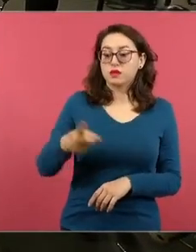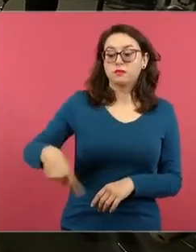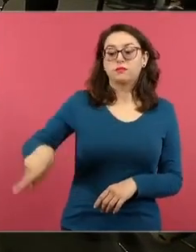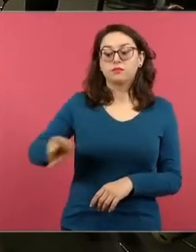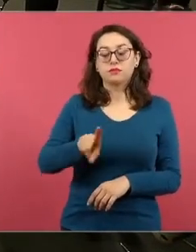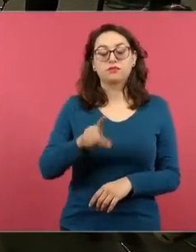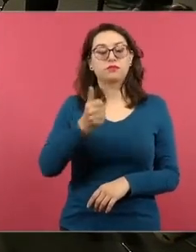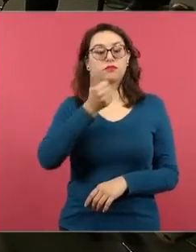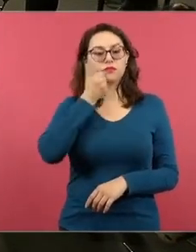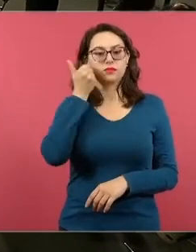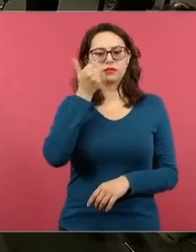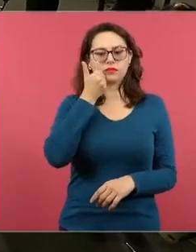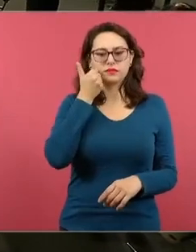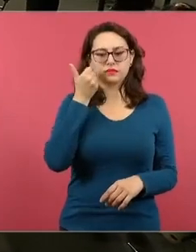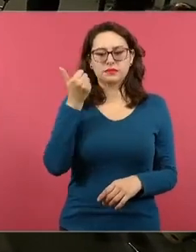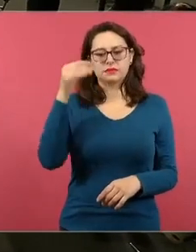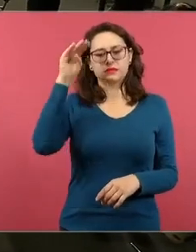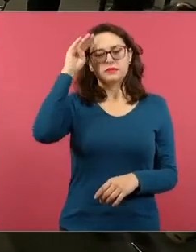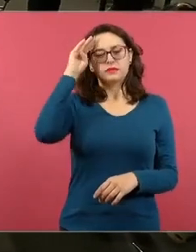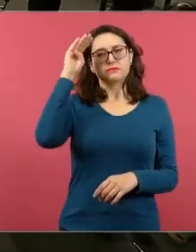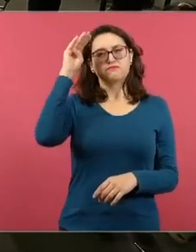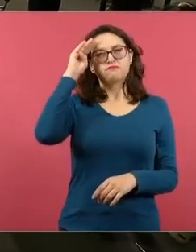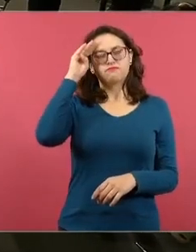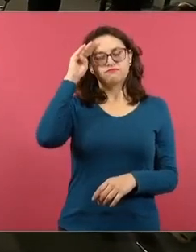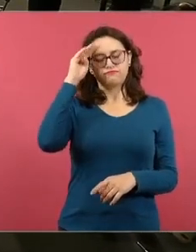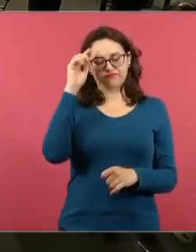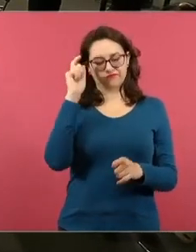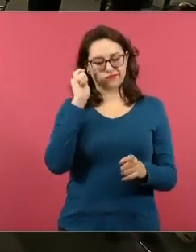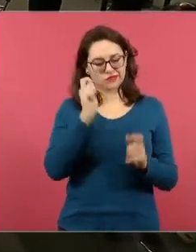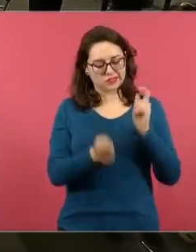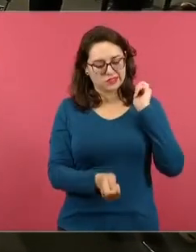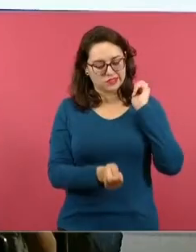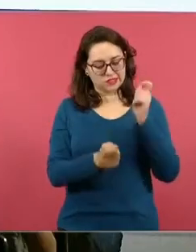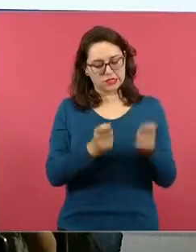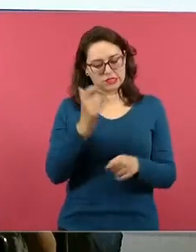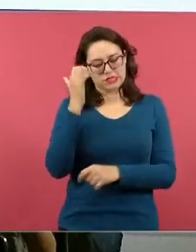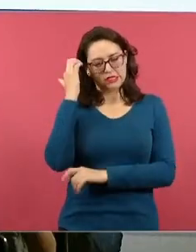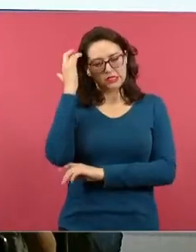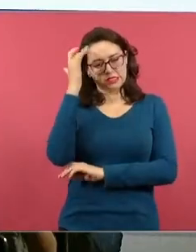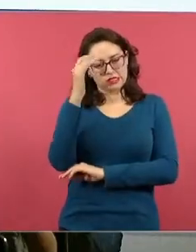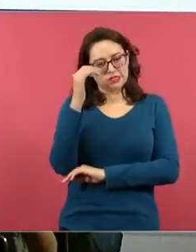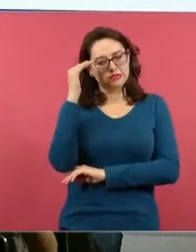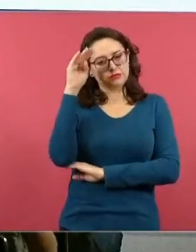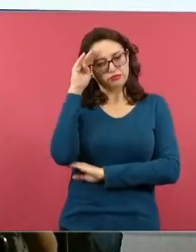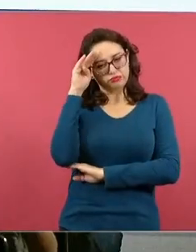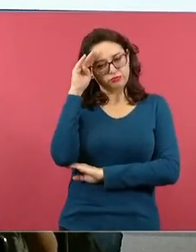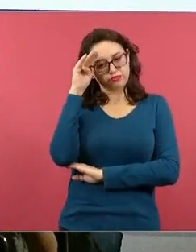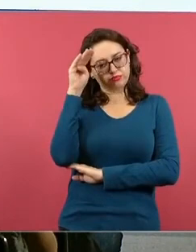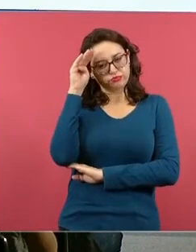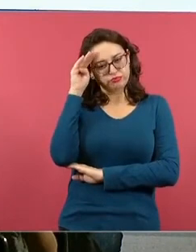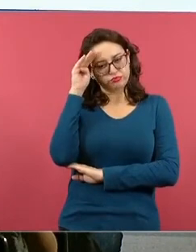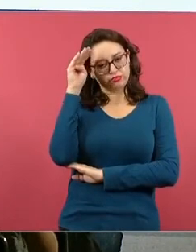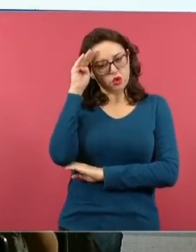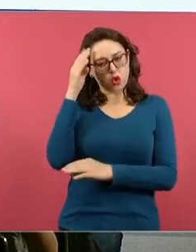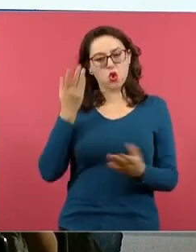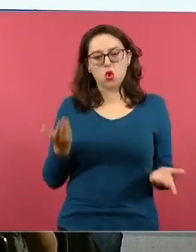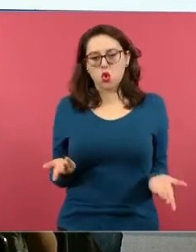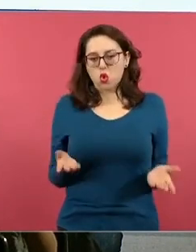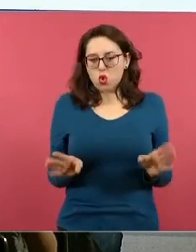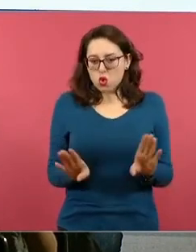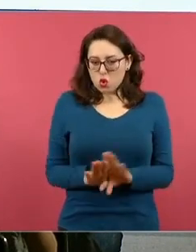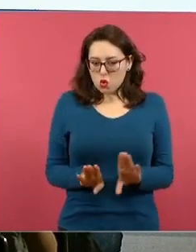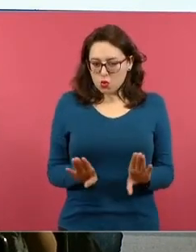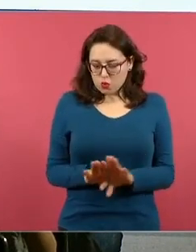despertar ese pensamiento crítico y reflexivo, ¿por qué? Porque los estudiantes van a